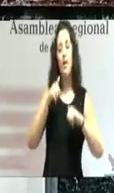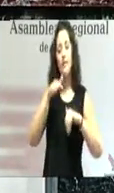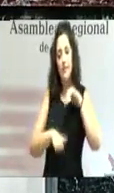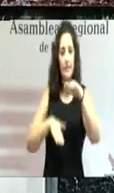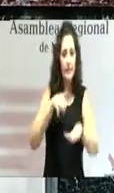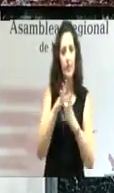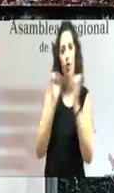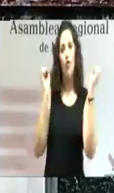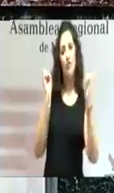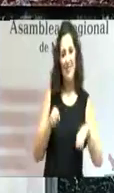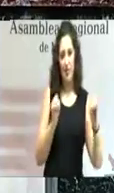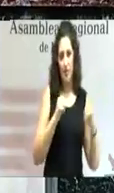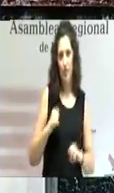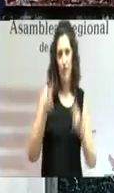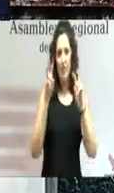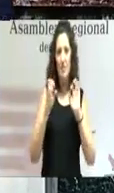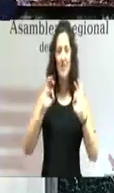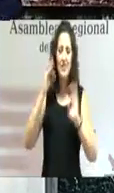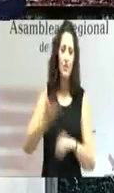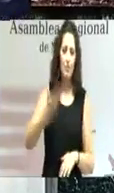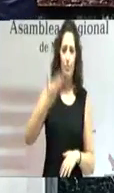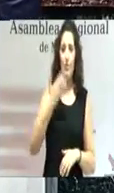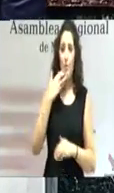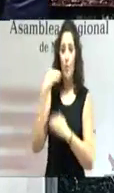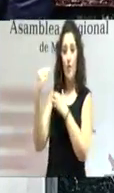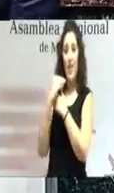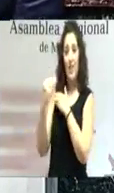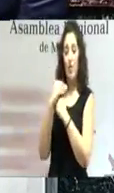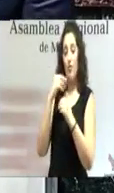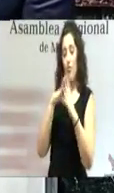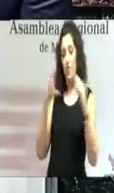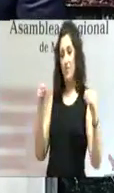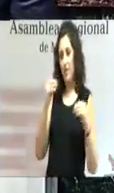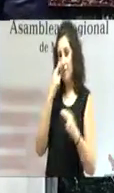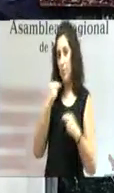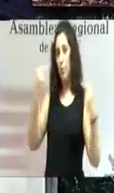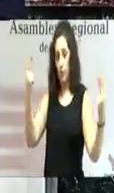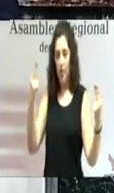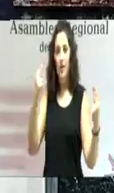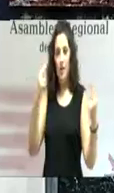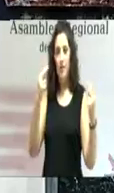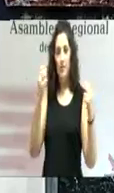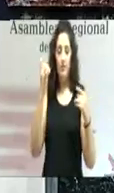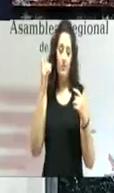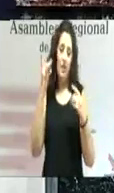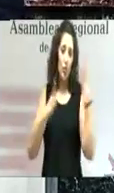en cuestiones esenciales, como la financiación de nuestras universidades públicas. Las actuaciones que serían